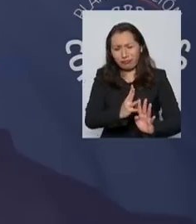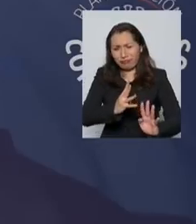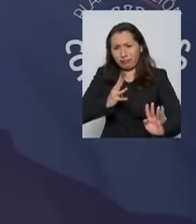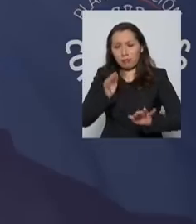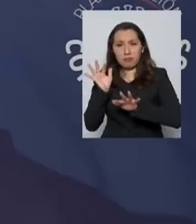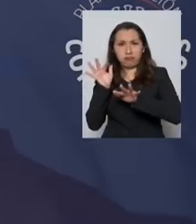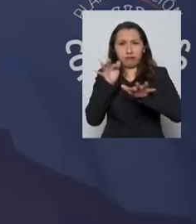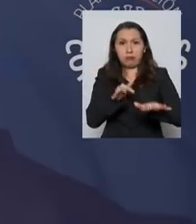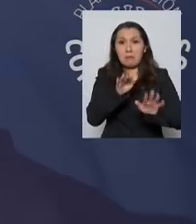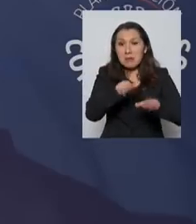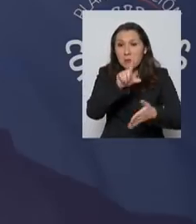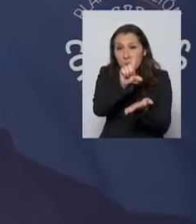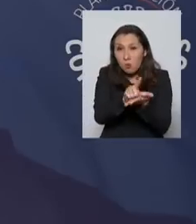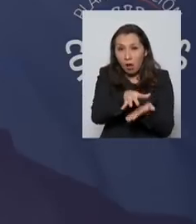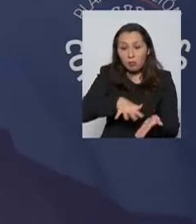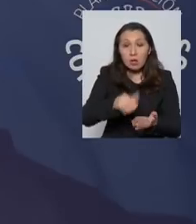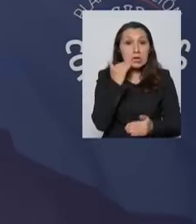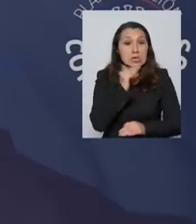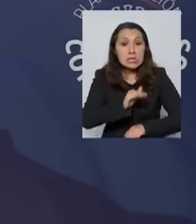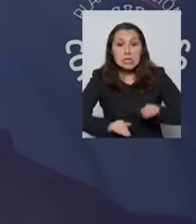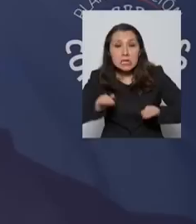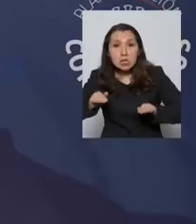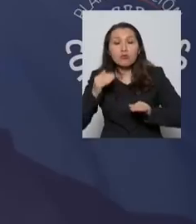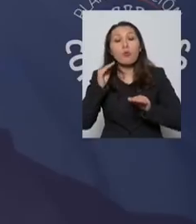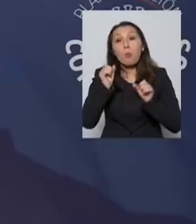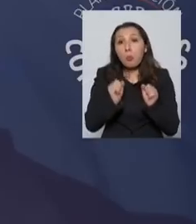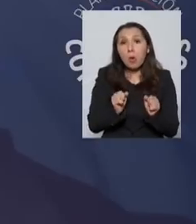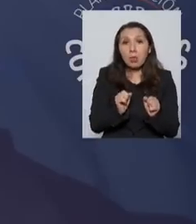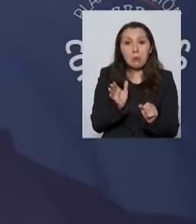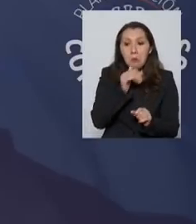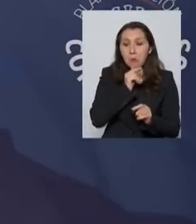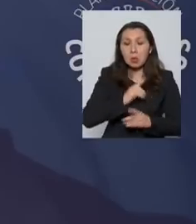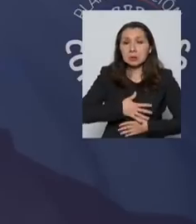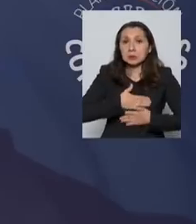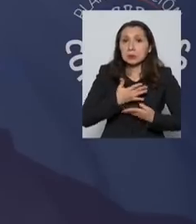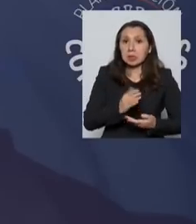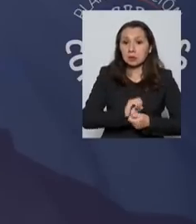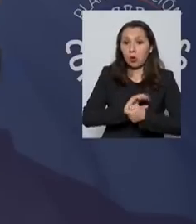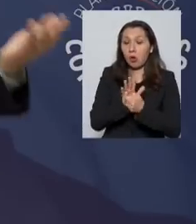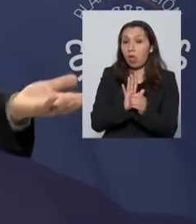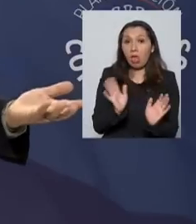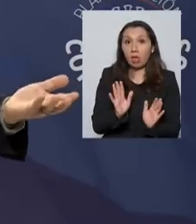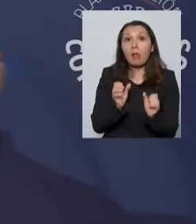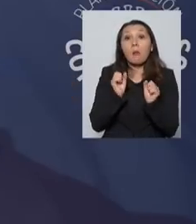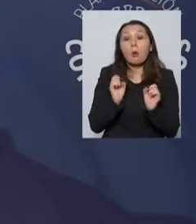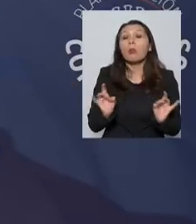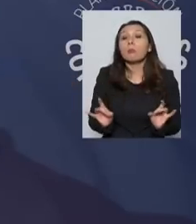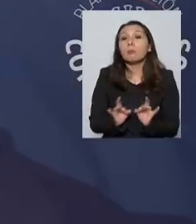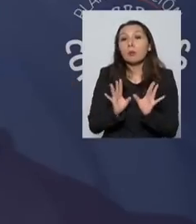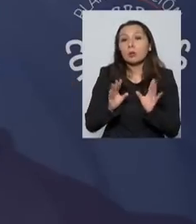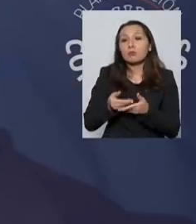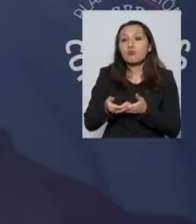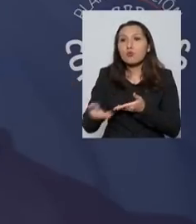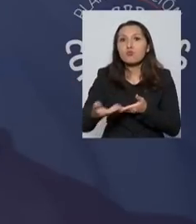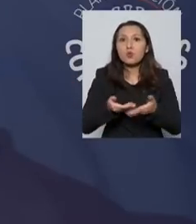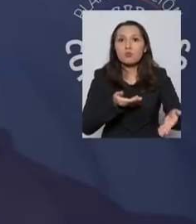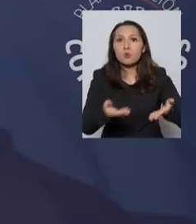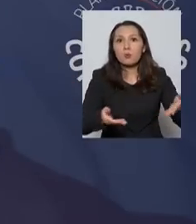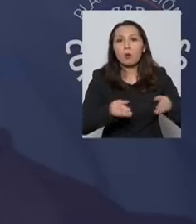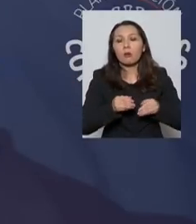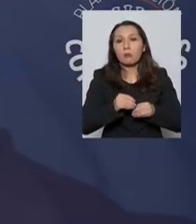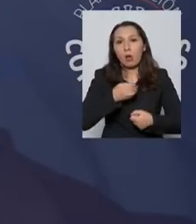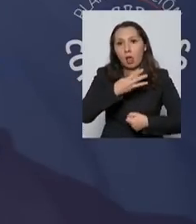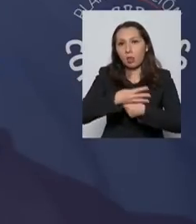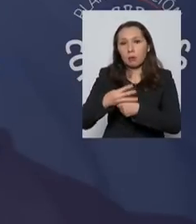congregaban en un mismo lugar niños que si bien podían no tener ningún síntoma de coronavirus, podían contagiar a adultos